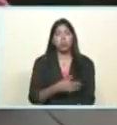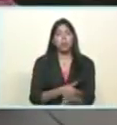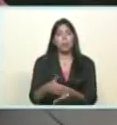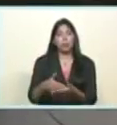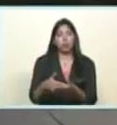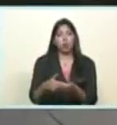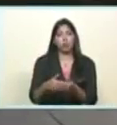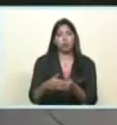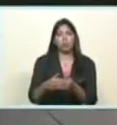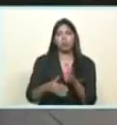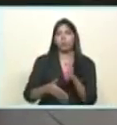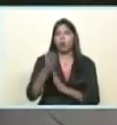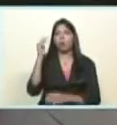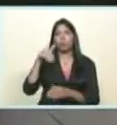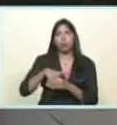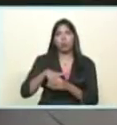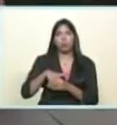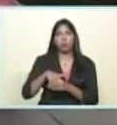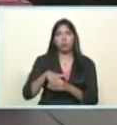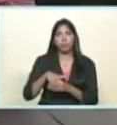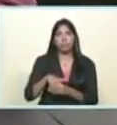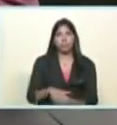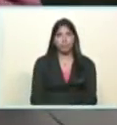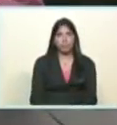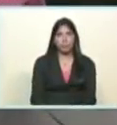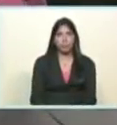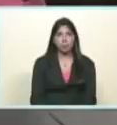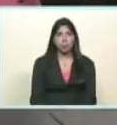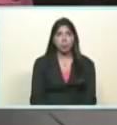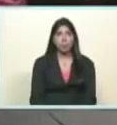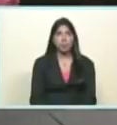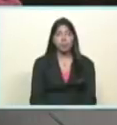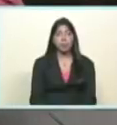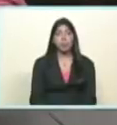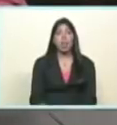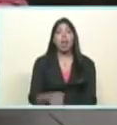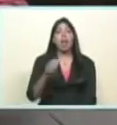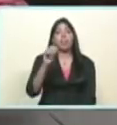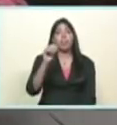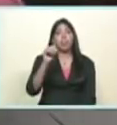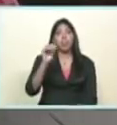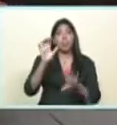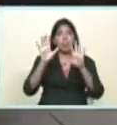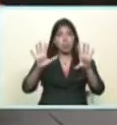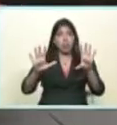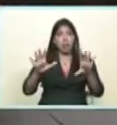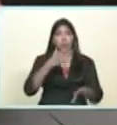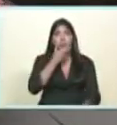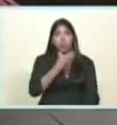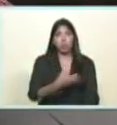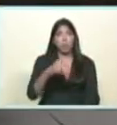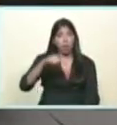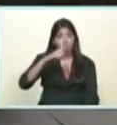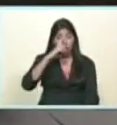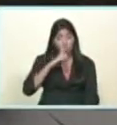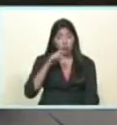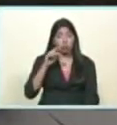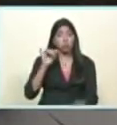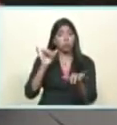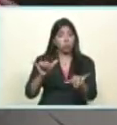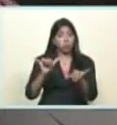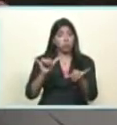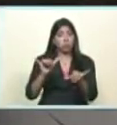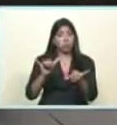y venezolanas y el próximo diez de diciembre de este año elecciones